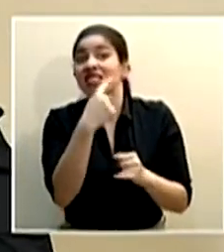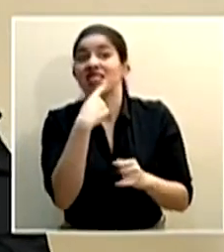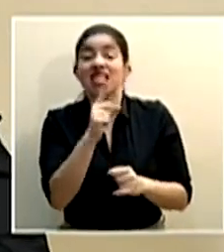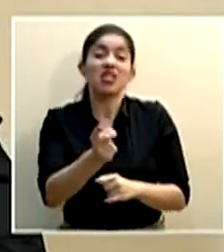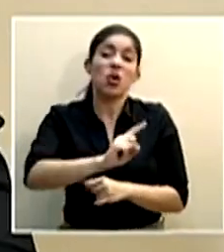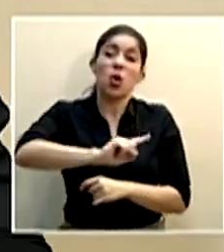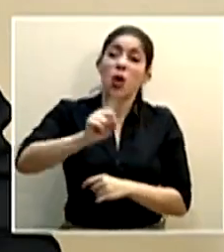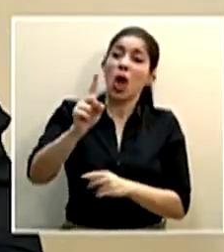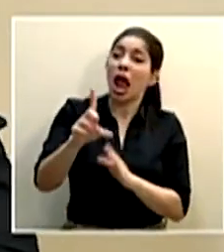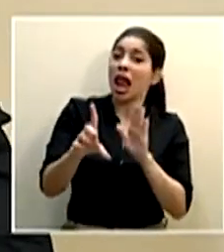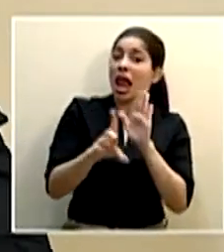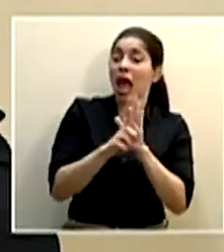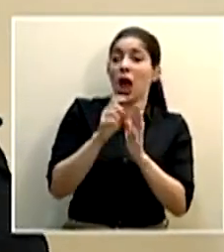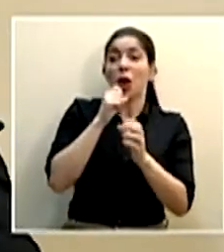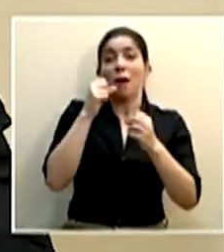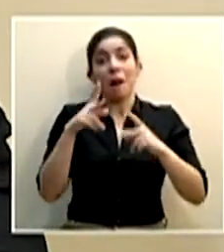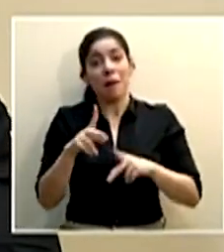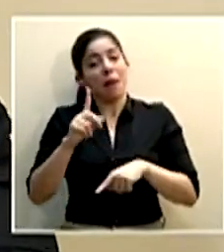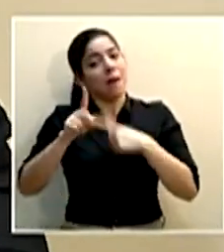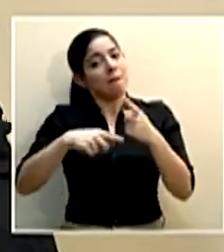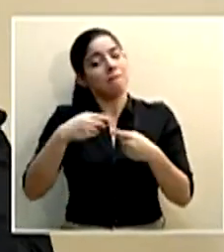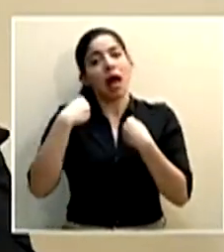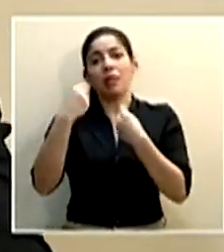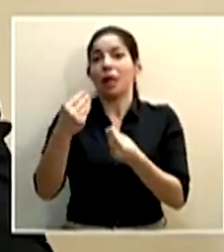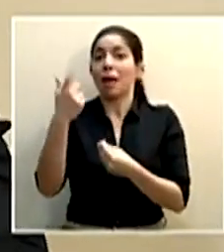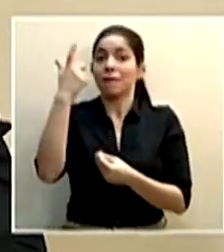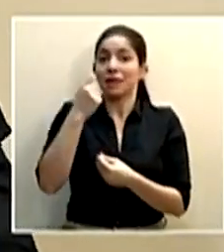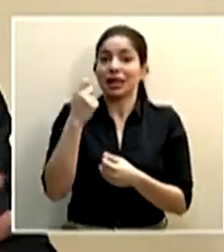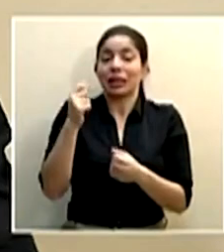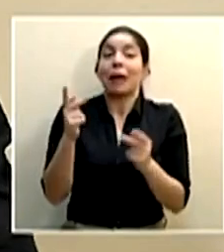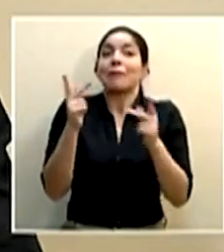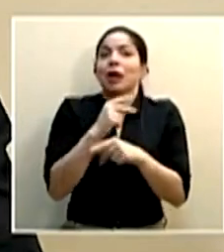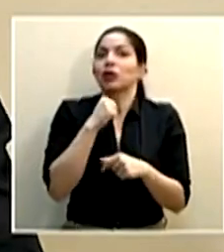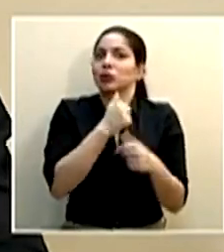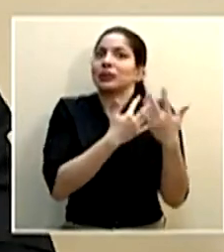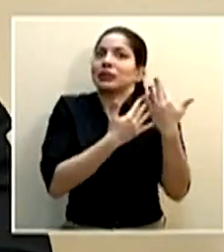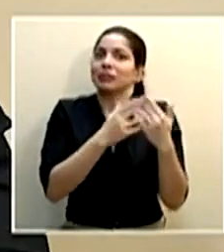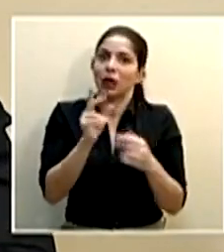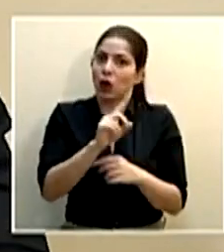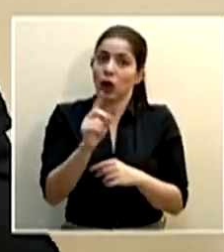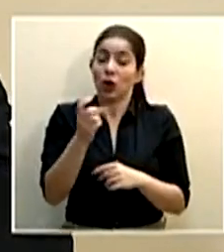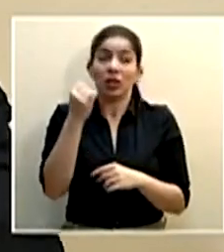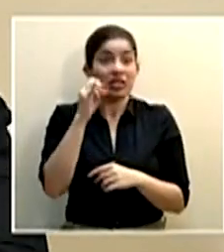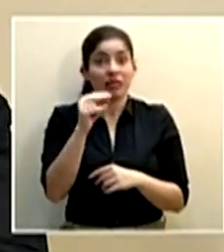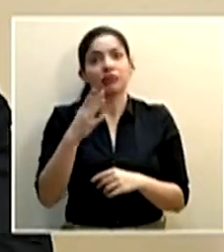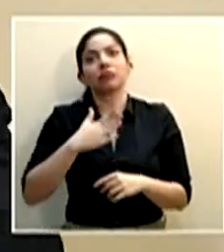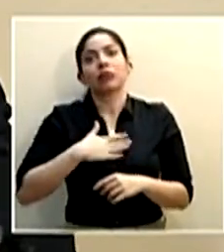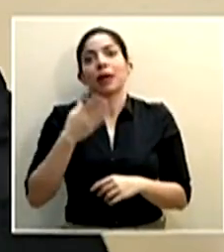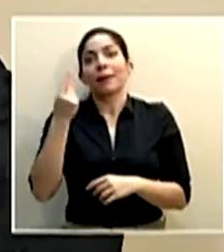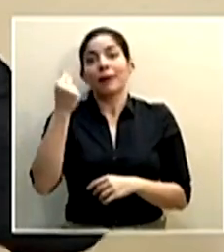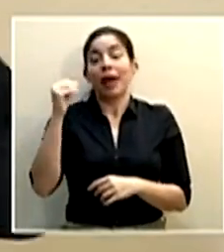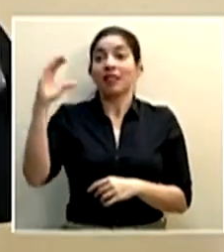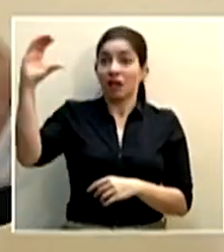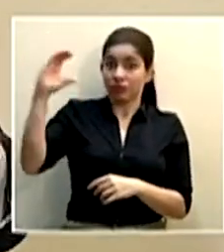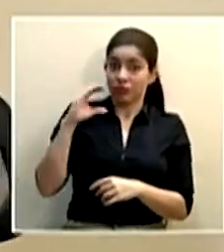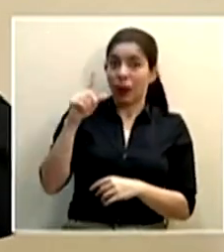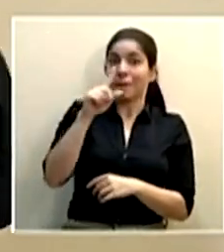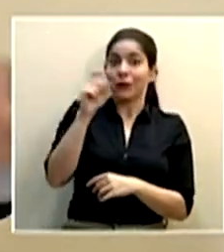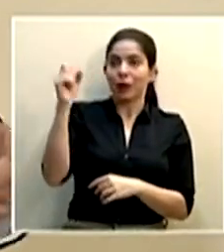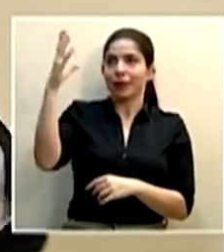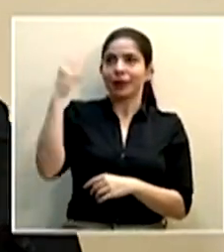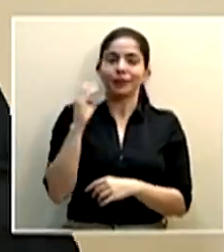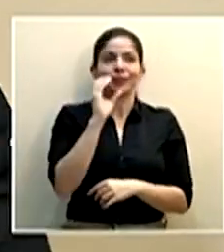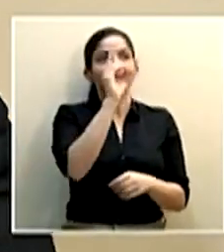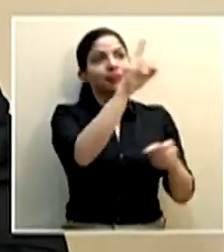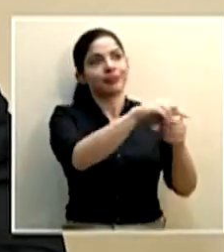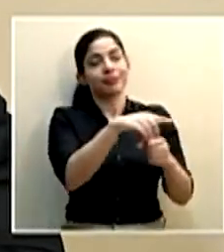no es que legalmente no podemos y se la vamos a jurar, en el peor caso que yo espero que no sea eso, pues yo tomaré ese dinero y mes a mes se lo